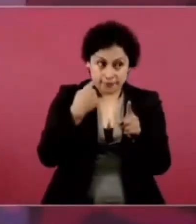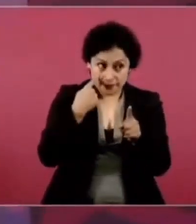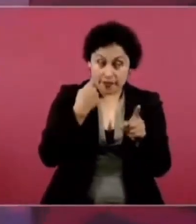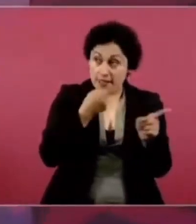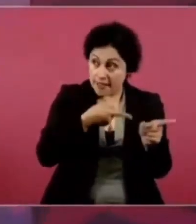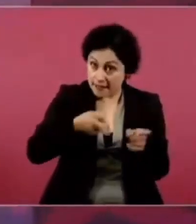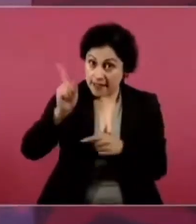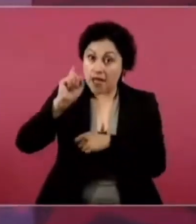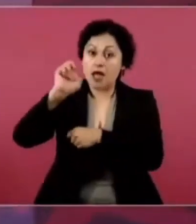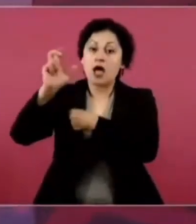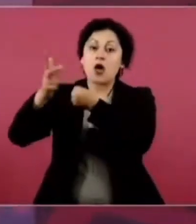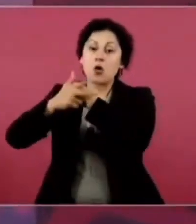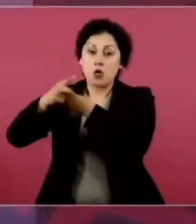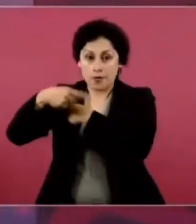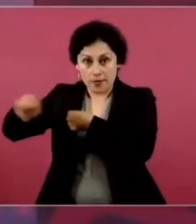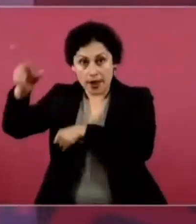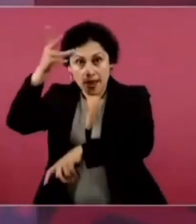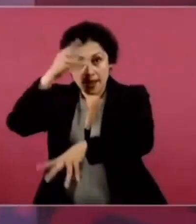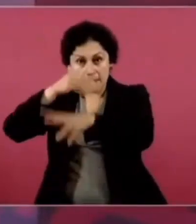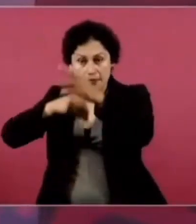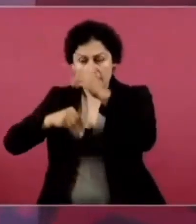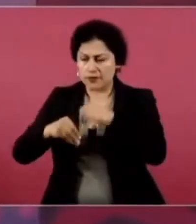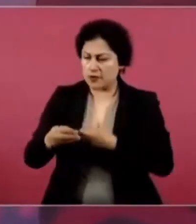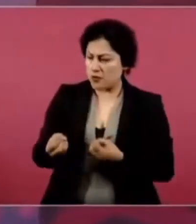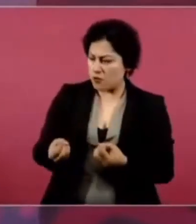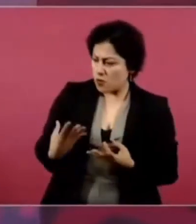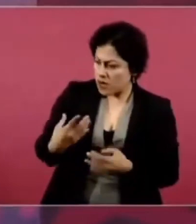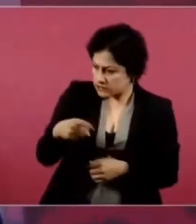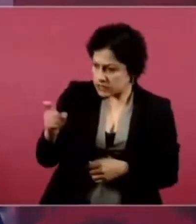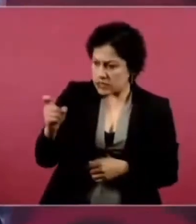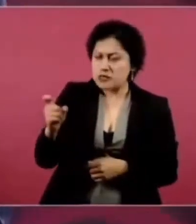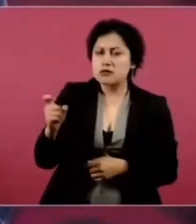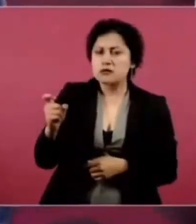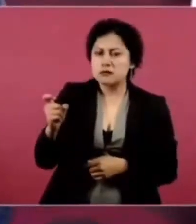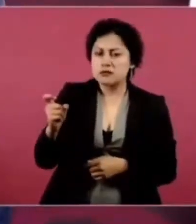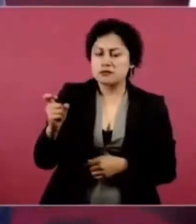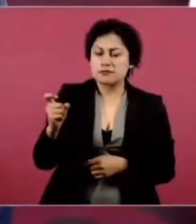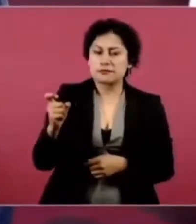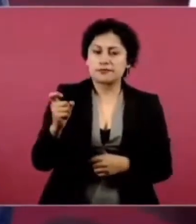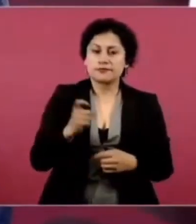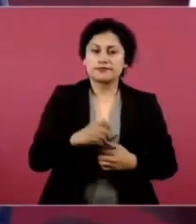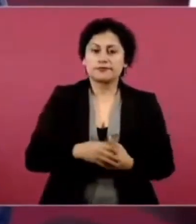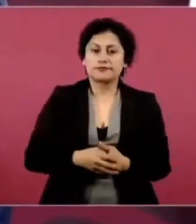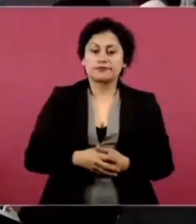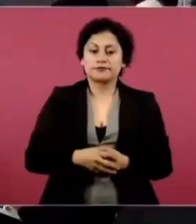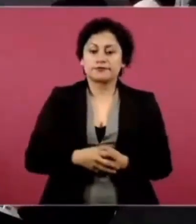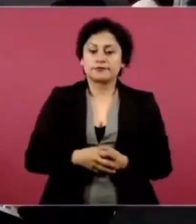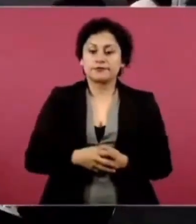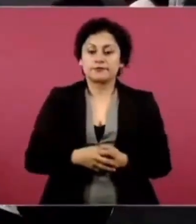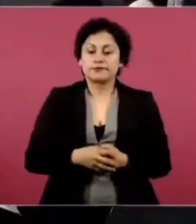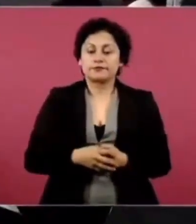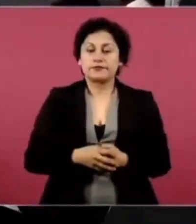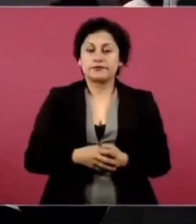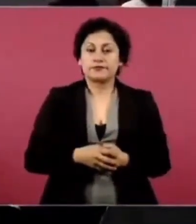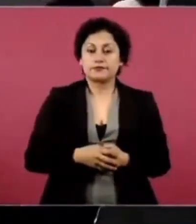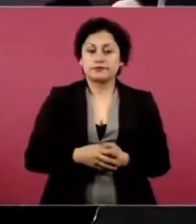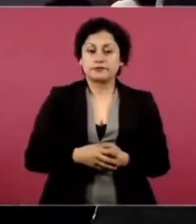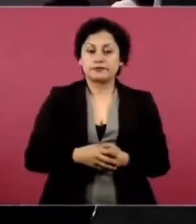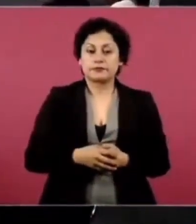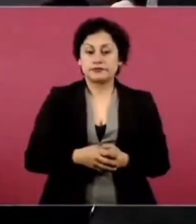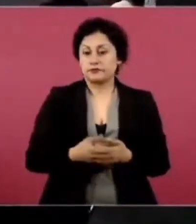como a 100, ¿no? Sí, sí, sí, sí. Este, y así,